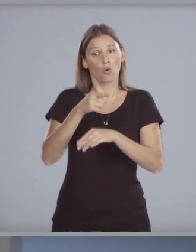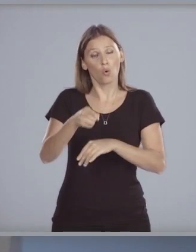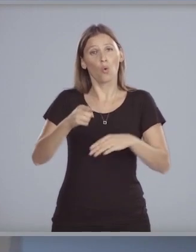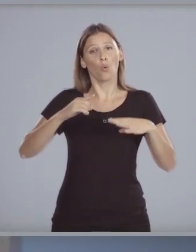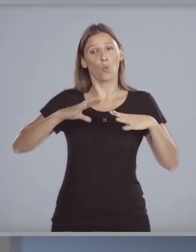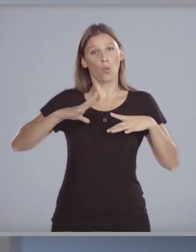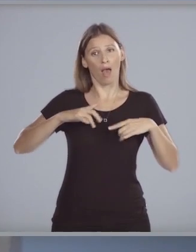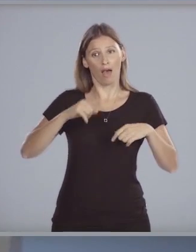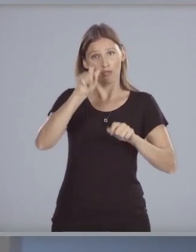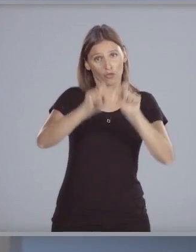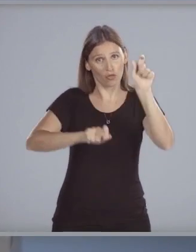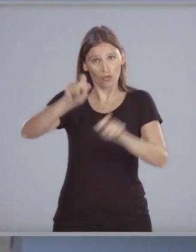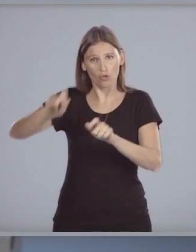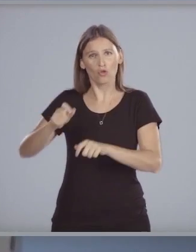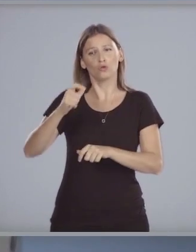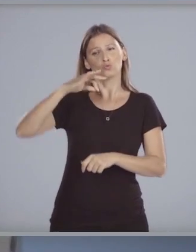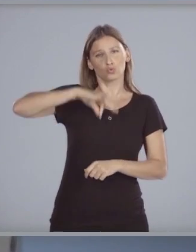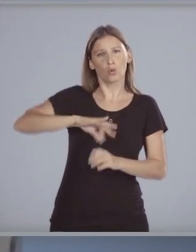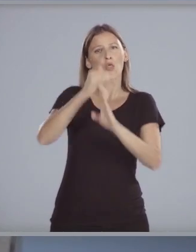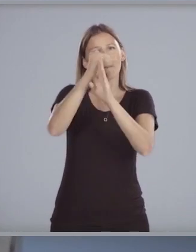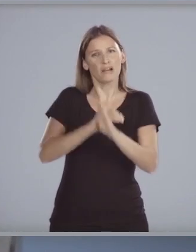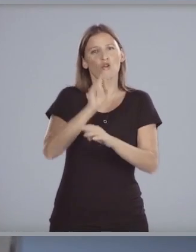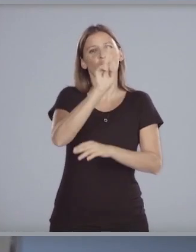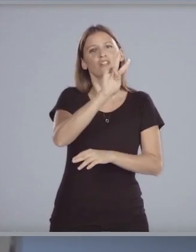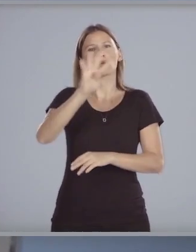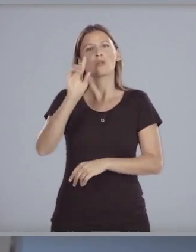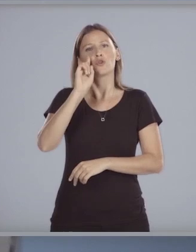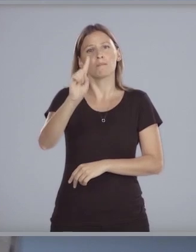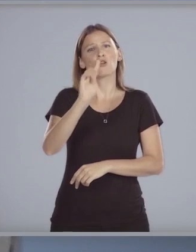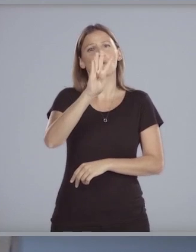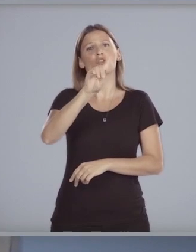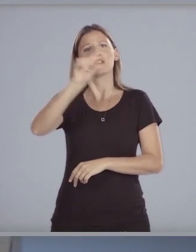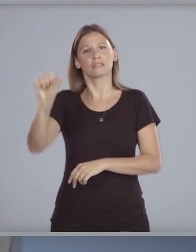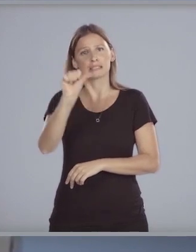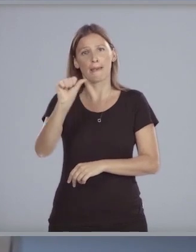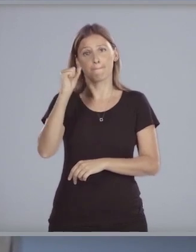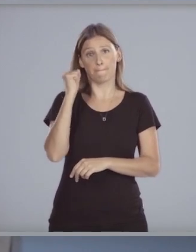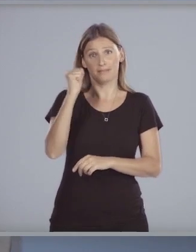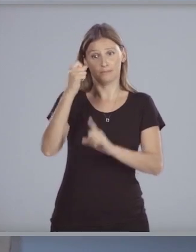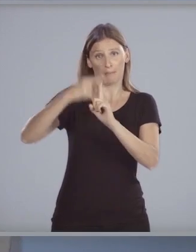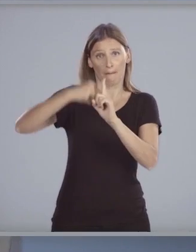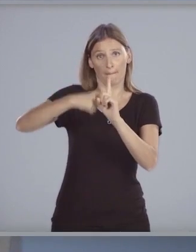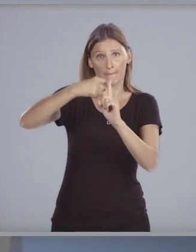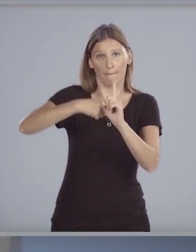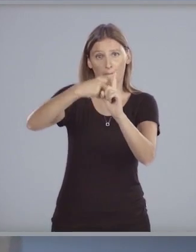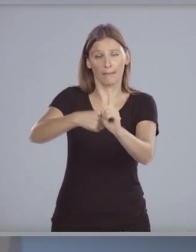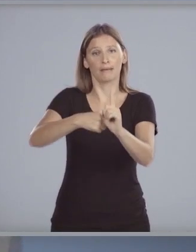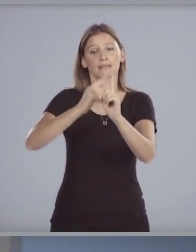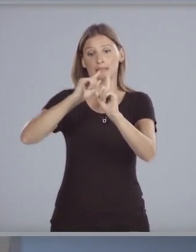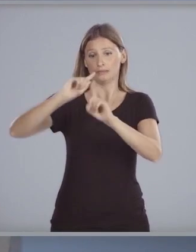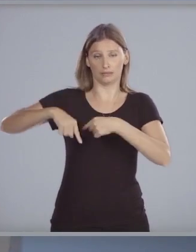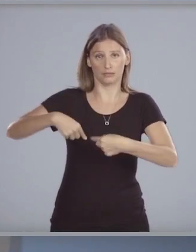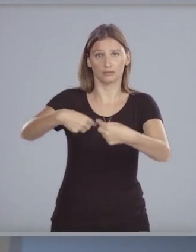los jubilados que actualmente cobran menos de 24.416 pesos mensuales y en años